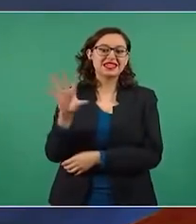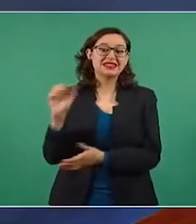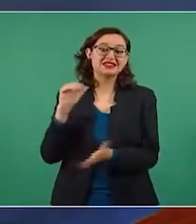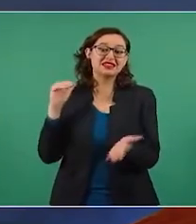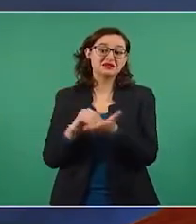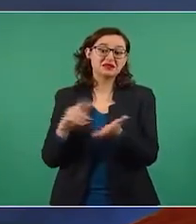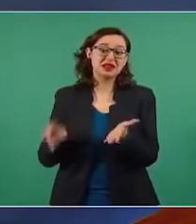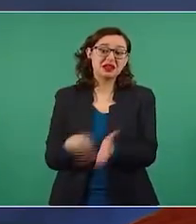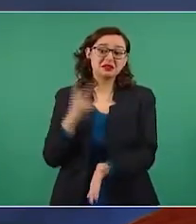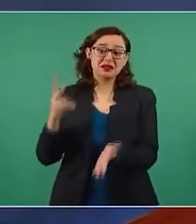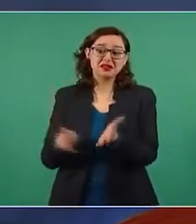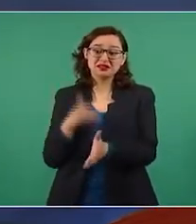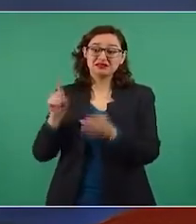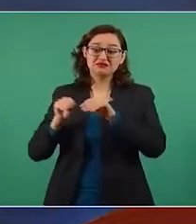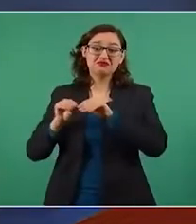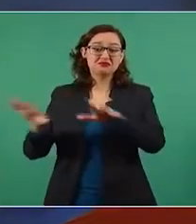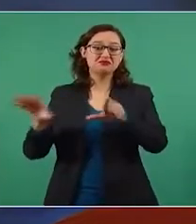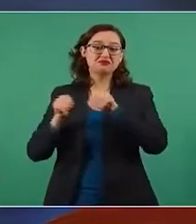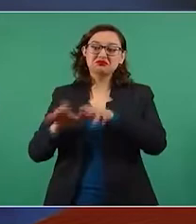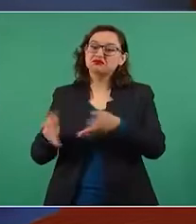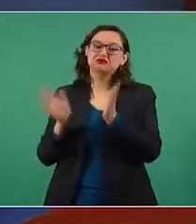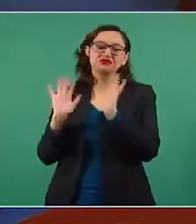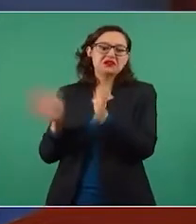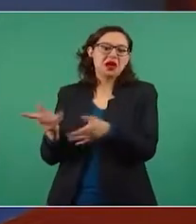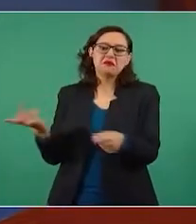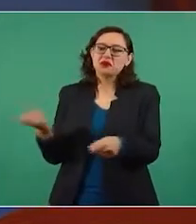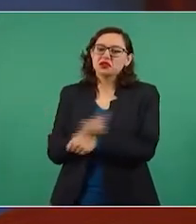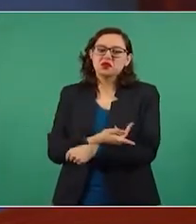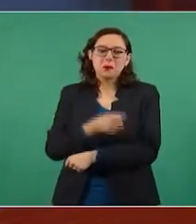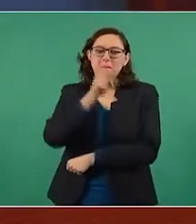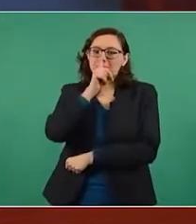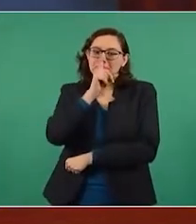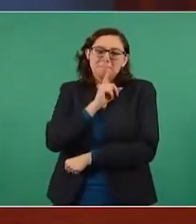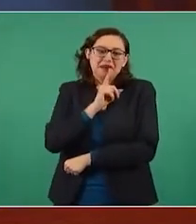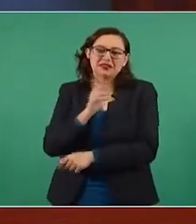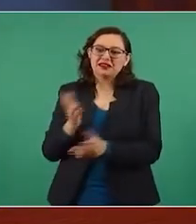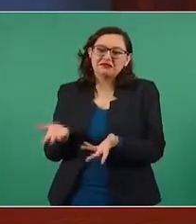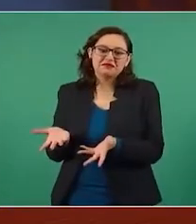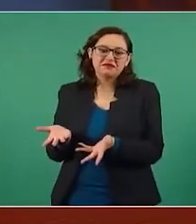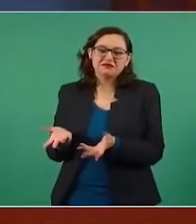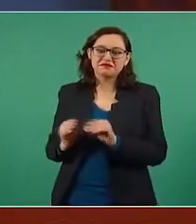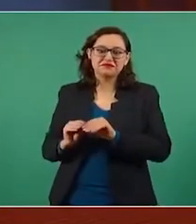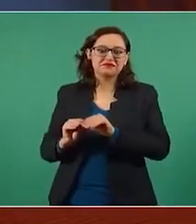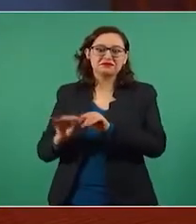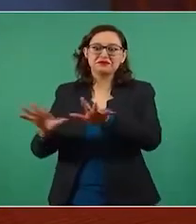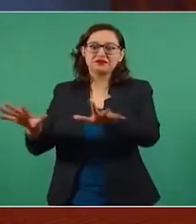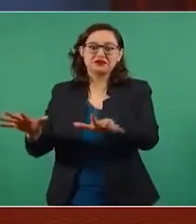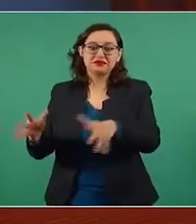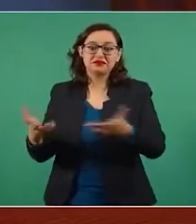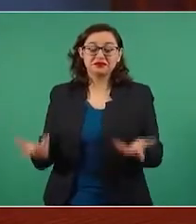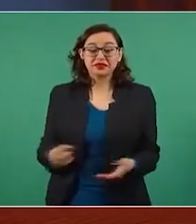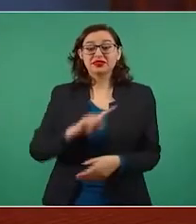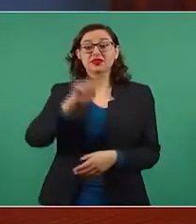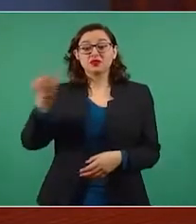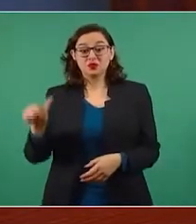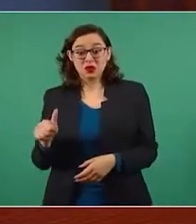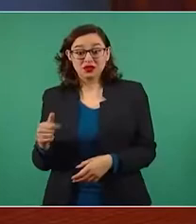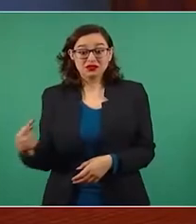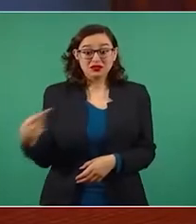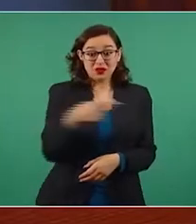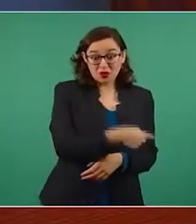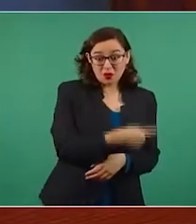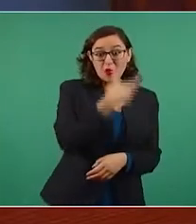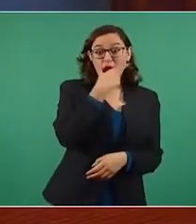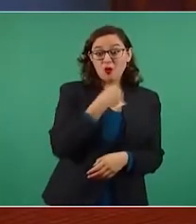Entre la ciudadanía que no tiene una información veraz, como dice el